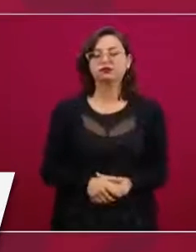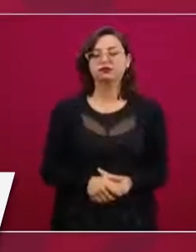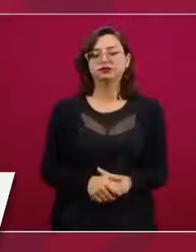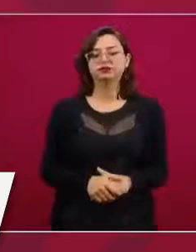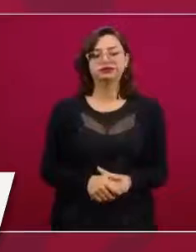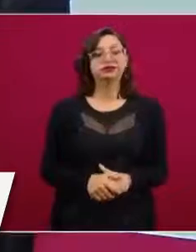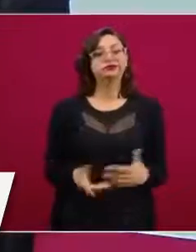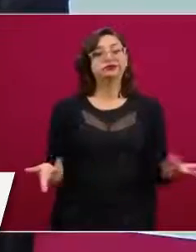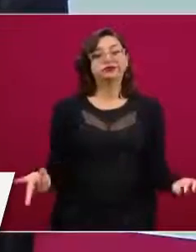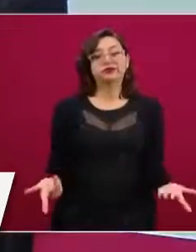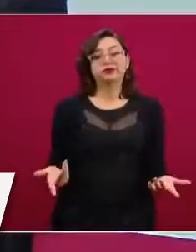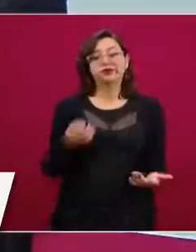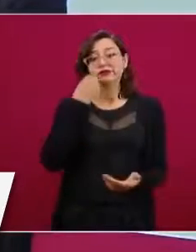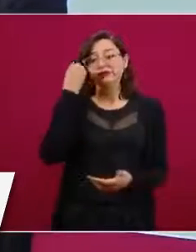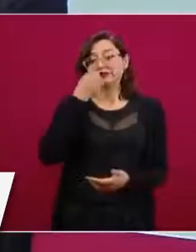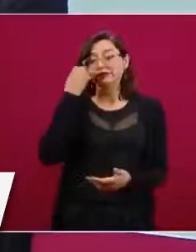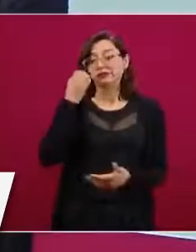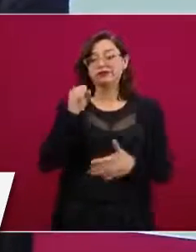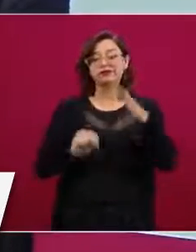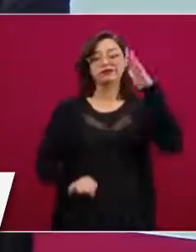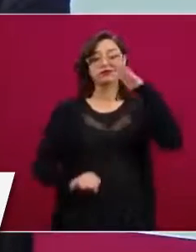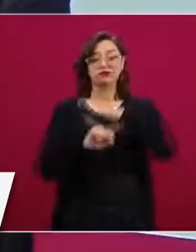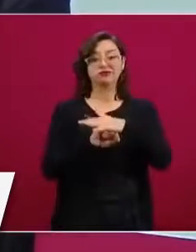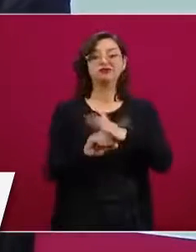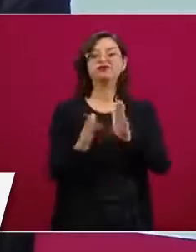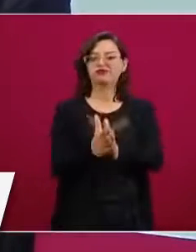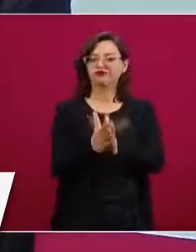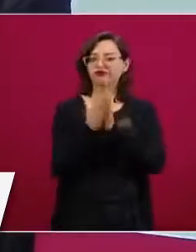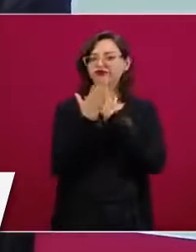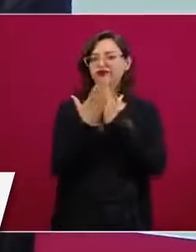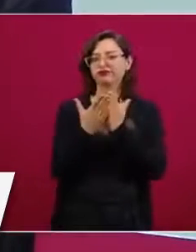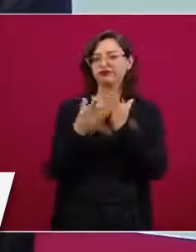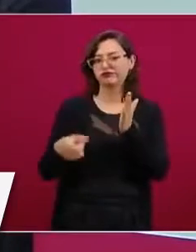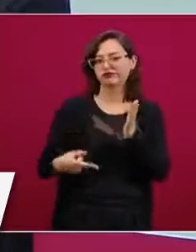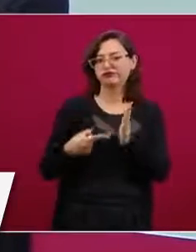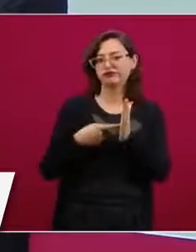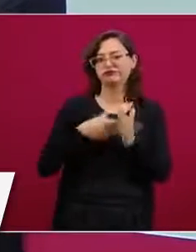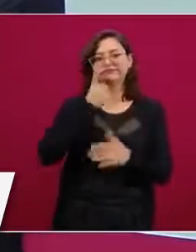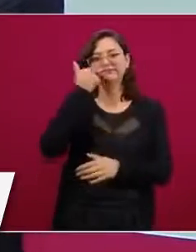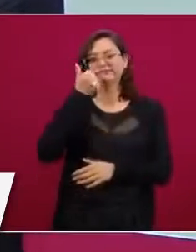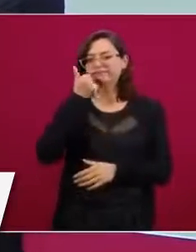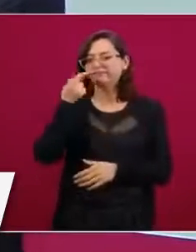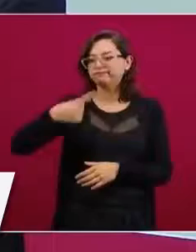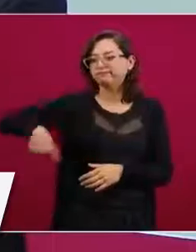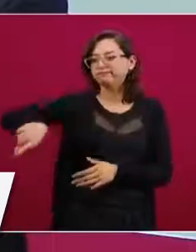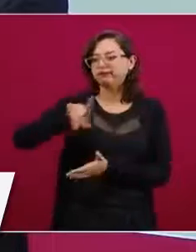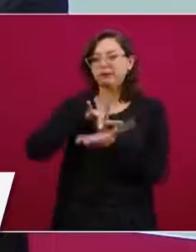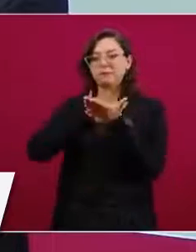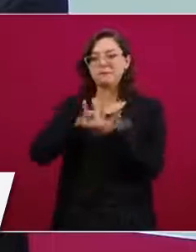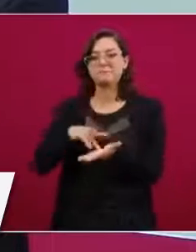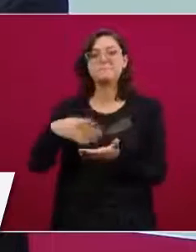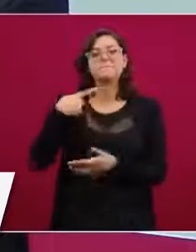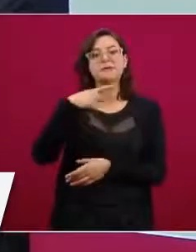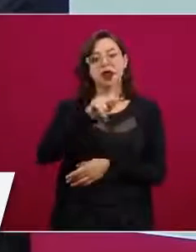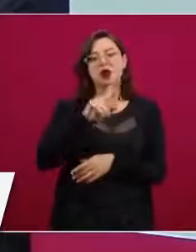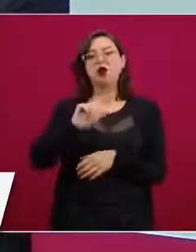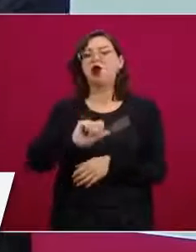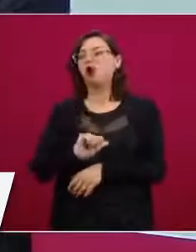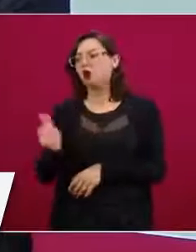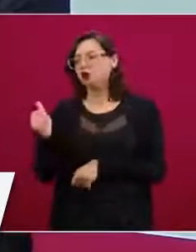son el eje del aprendizaje para apoyar a nuestros estudiantes, pero también tenemos auxiliares educativos